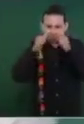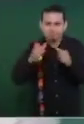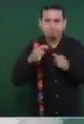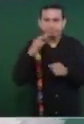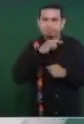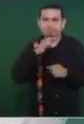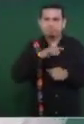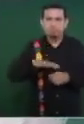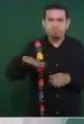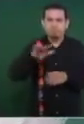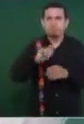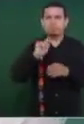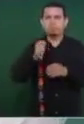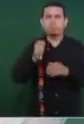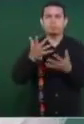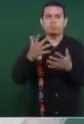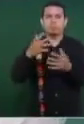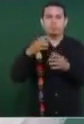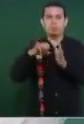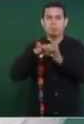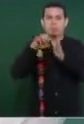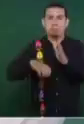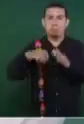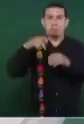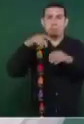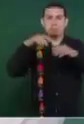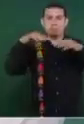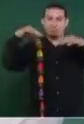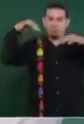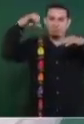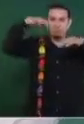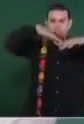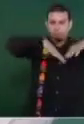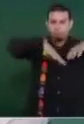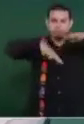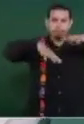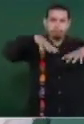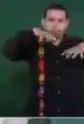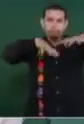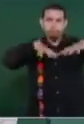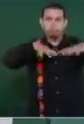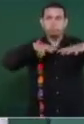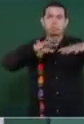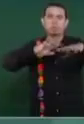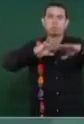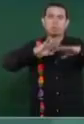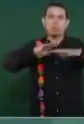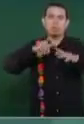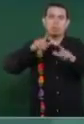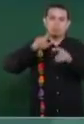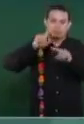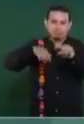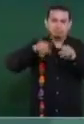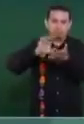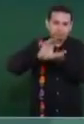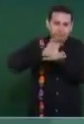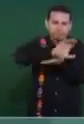caminos, se han distribuido alimentos,